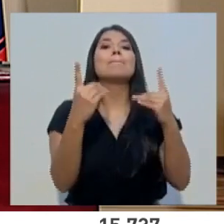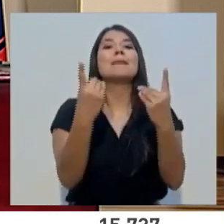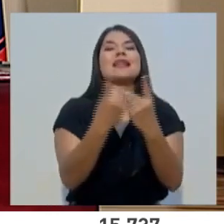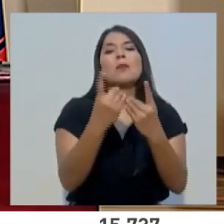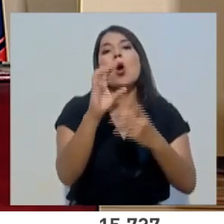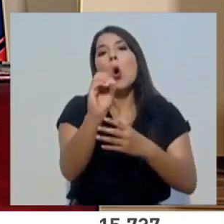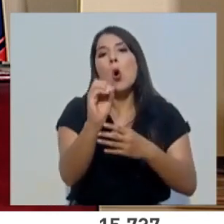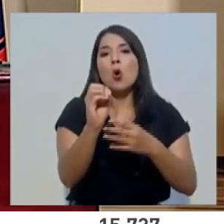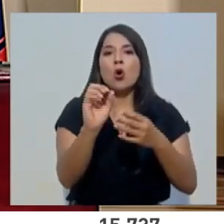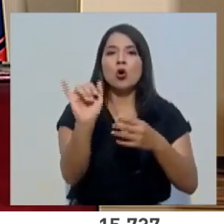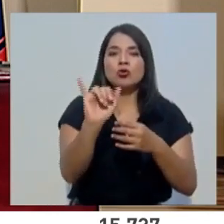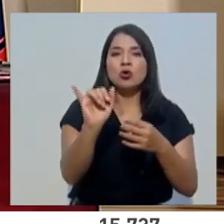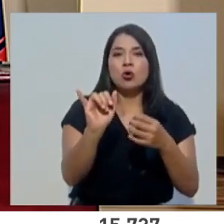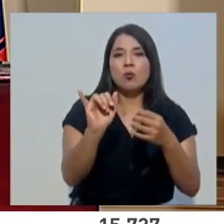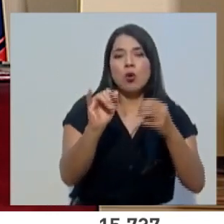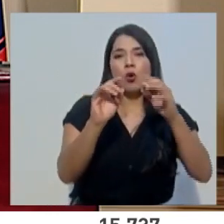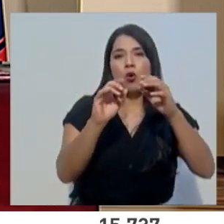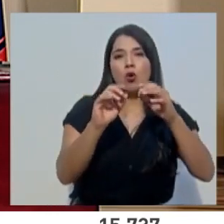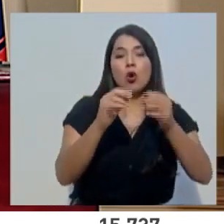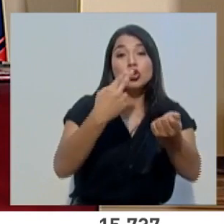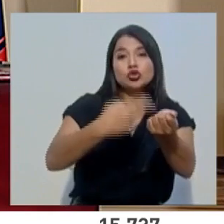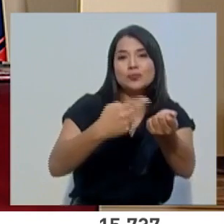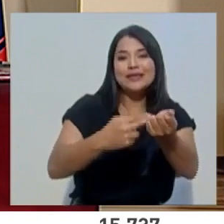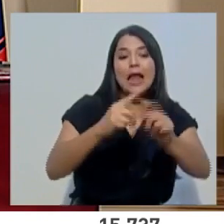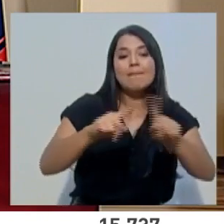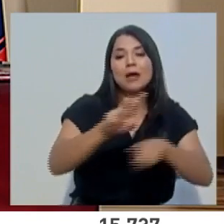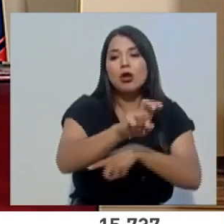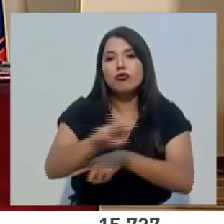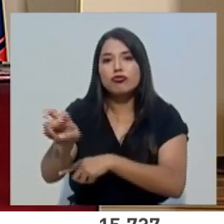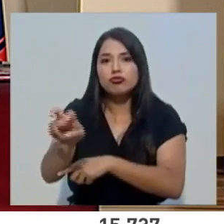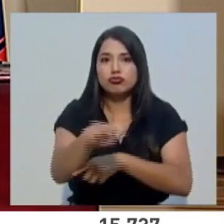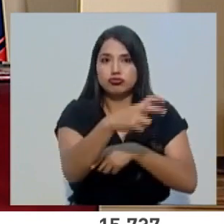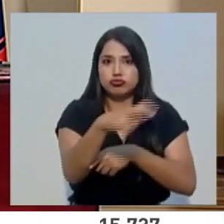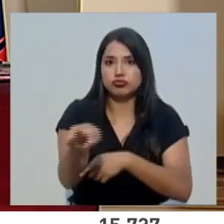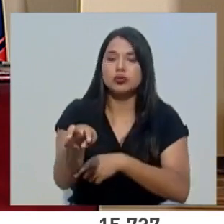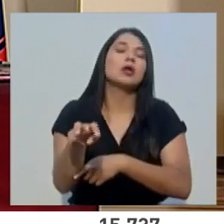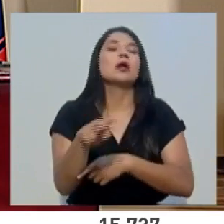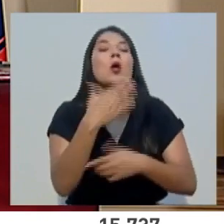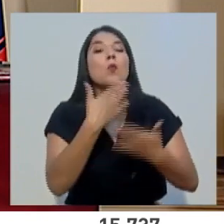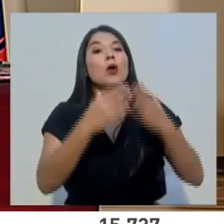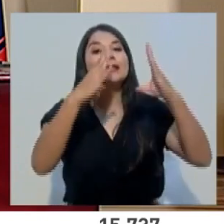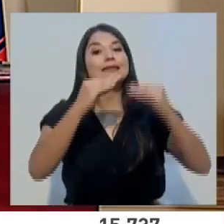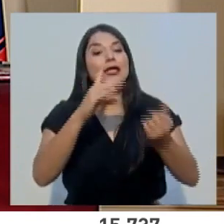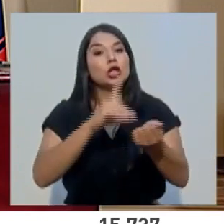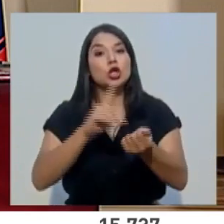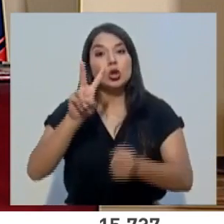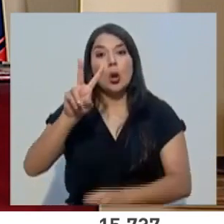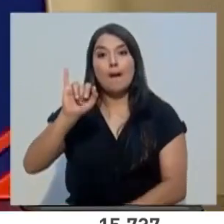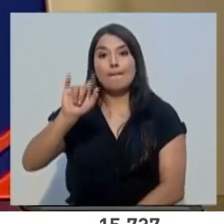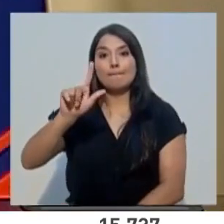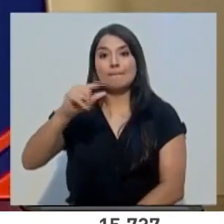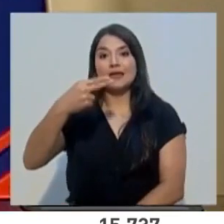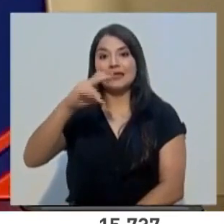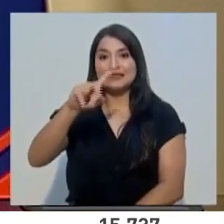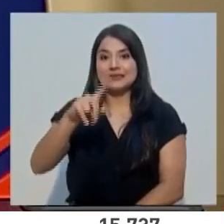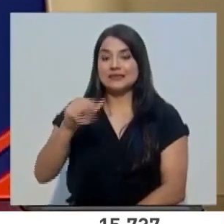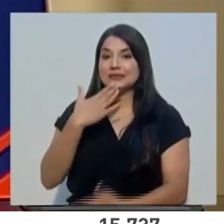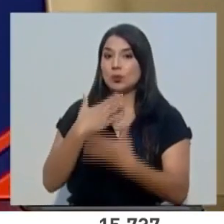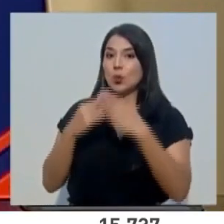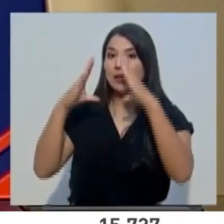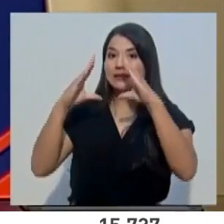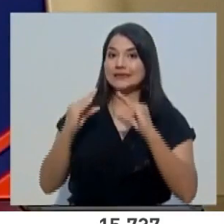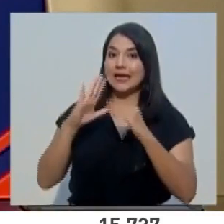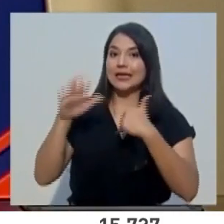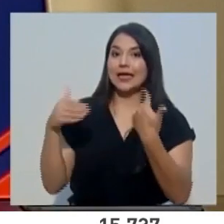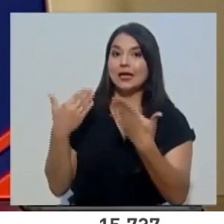móviles para la atención de la emergencia provocada por el virus del SARS-CoV-2. Muy buenas tardes, doctor Vilches. Buenas tardes a